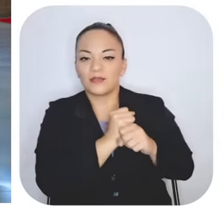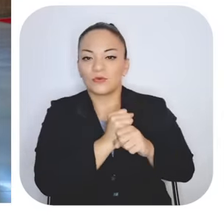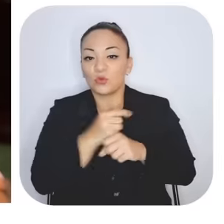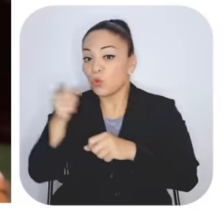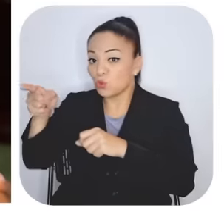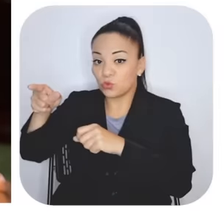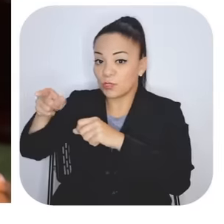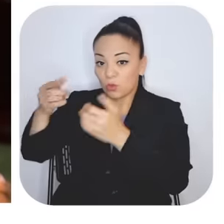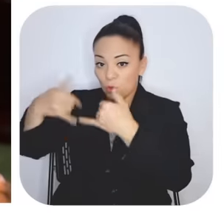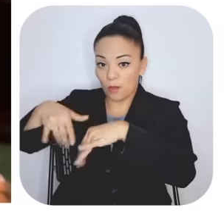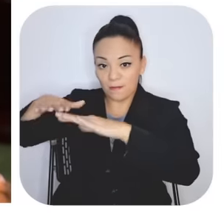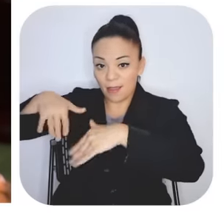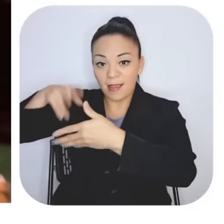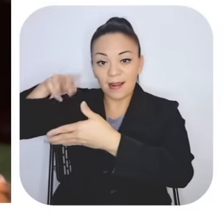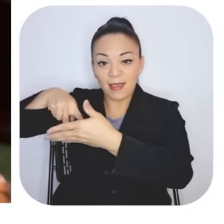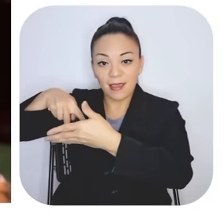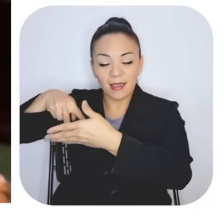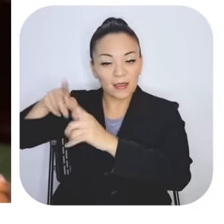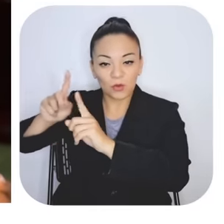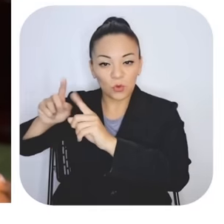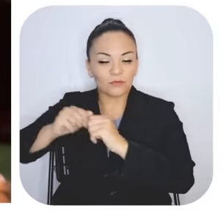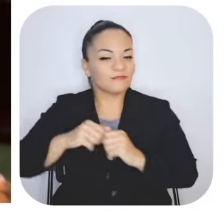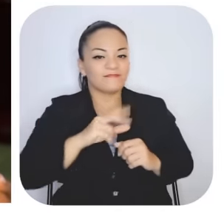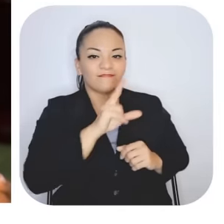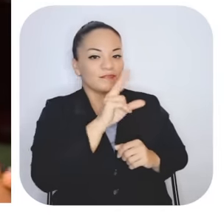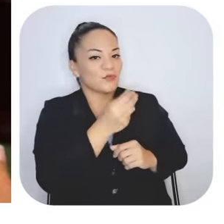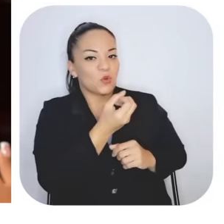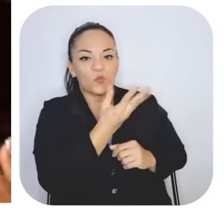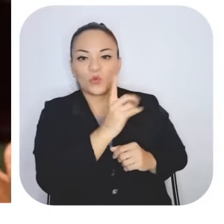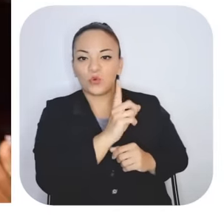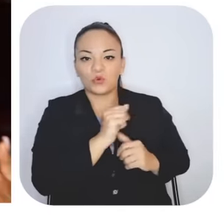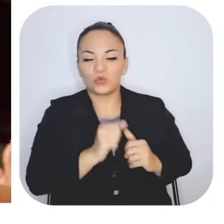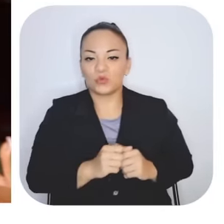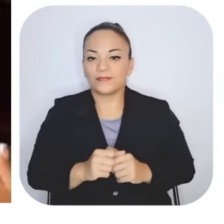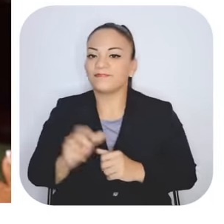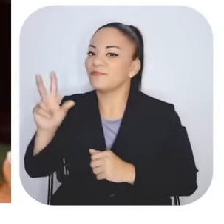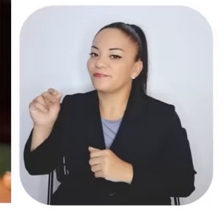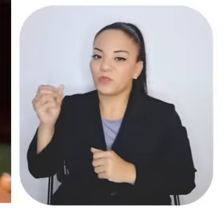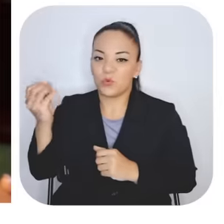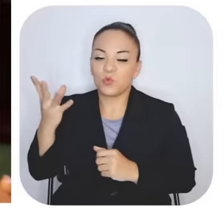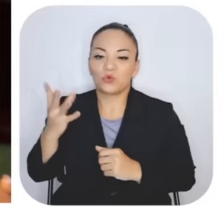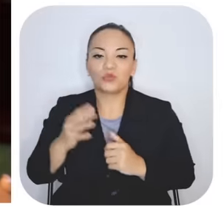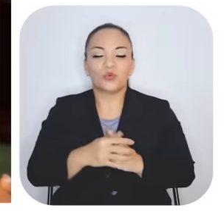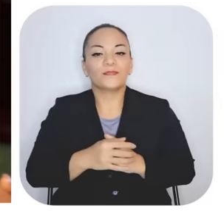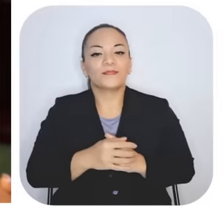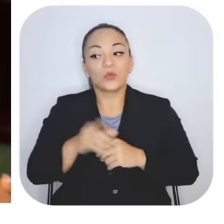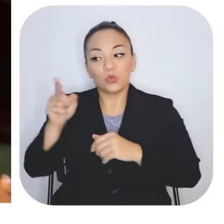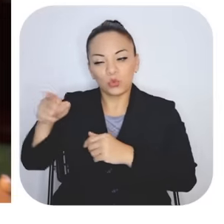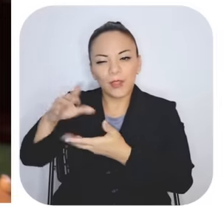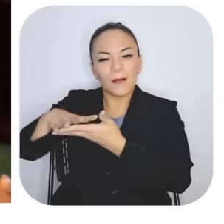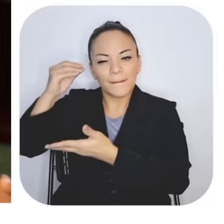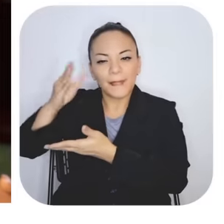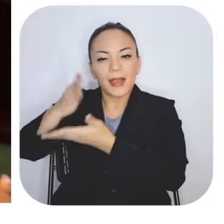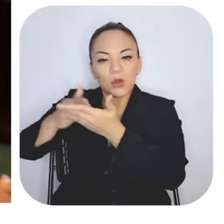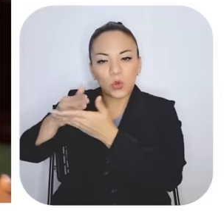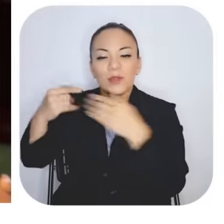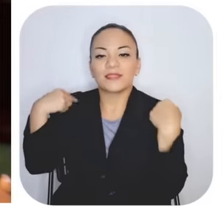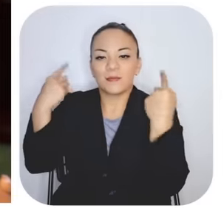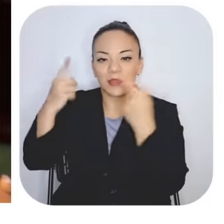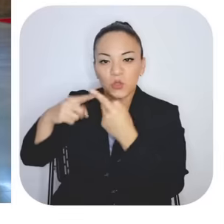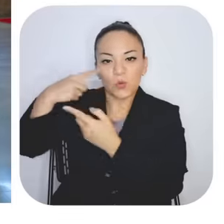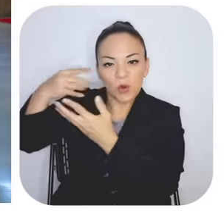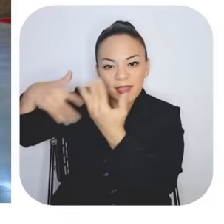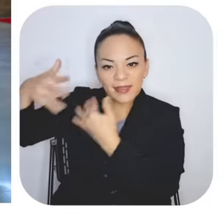sabía leer todavía o sí? No mucho, pero sí había medio, medio. Había aprendido un poco español por la interacción.